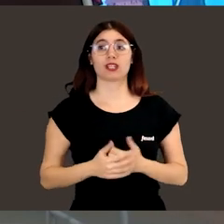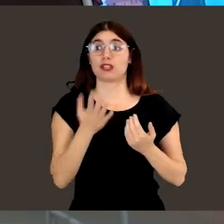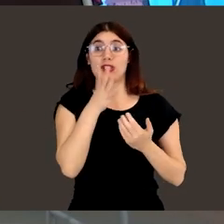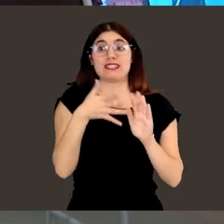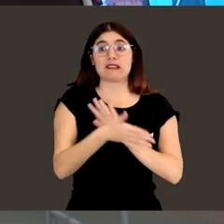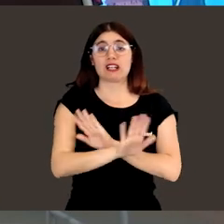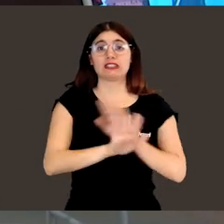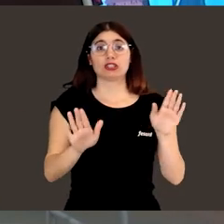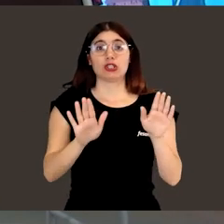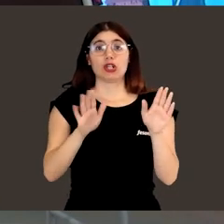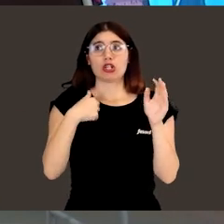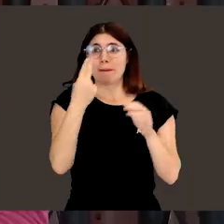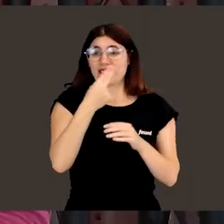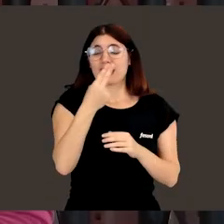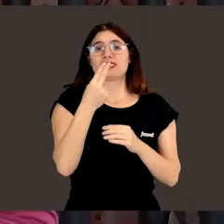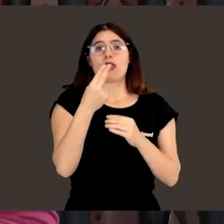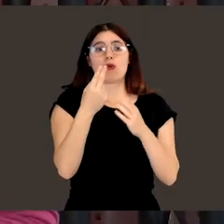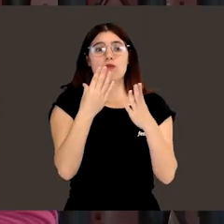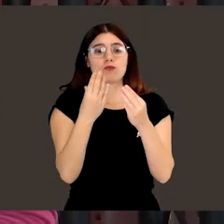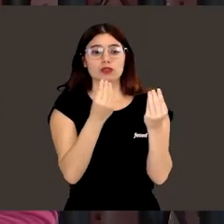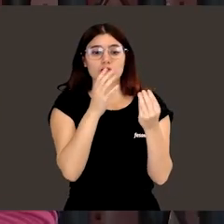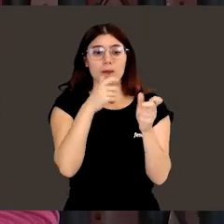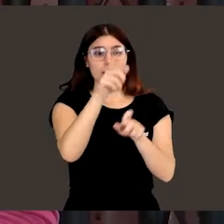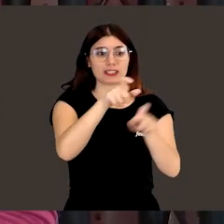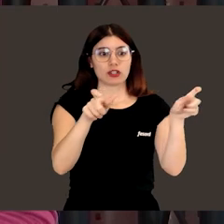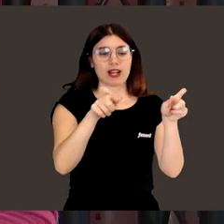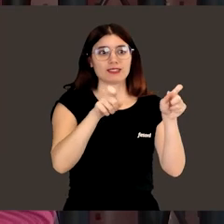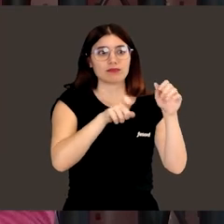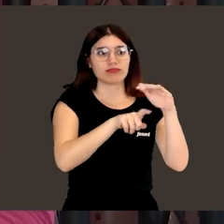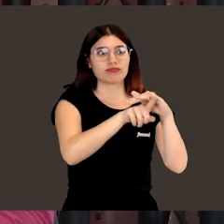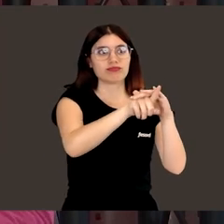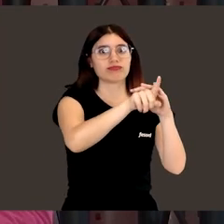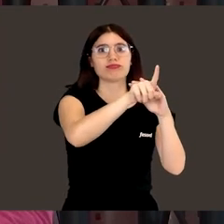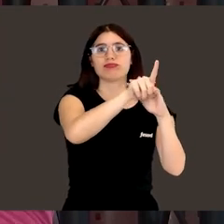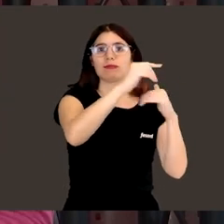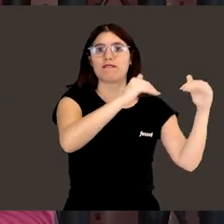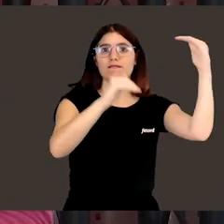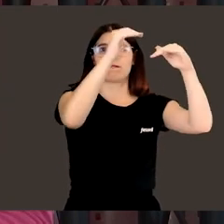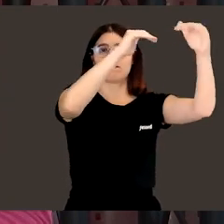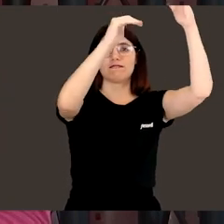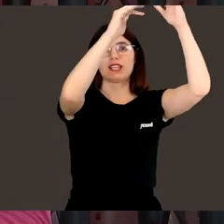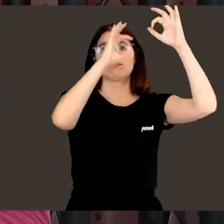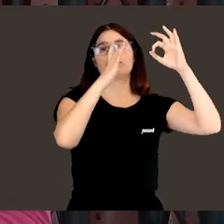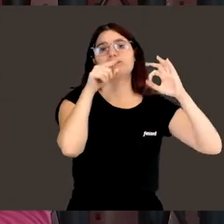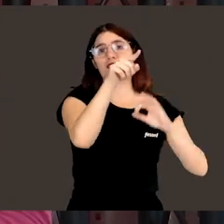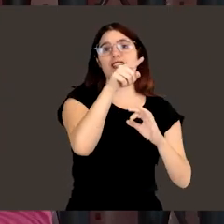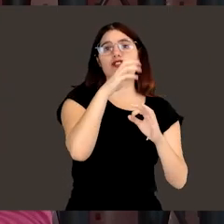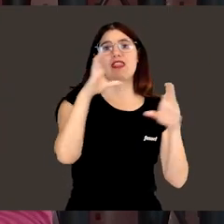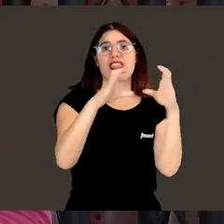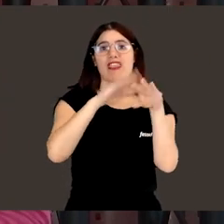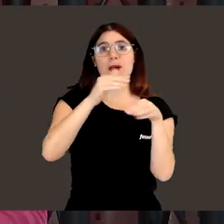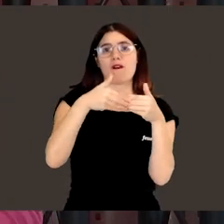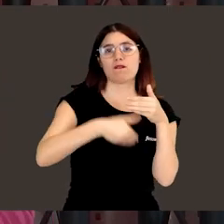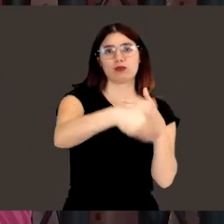unidas las dos cosas. O sea que siempre me ha interesado mucho la gente que sube hacia arriba y que son los que van a tener que ser el